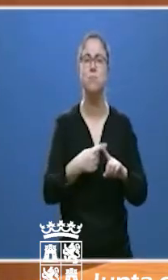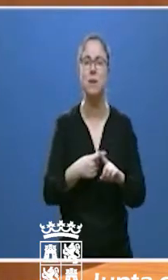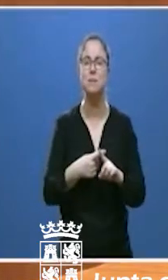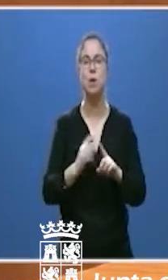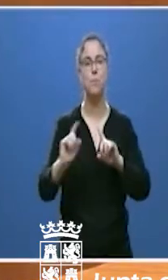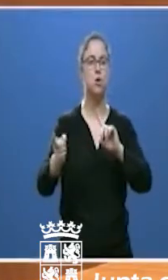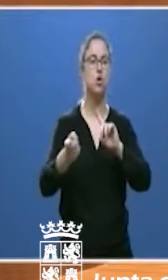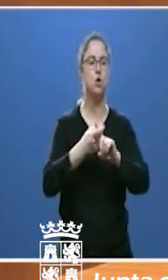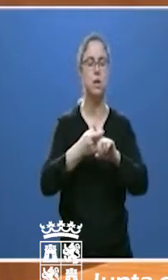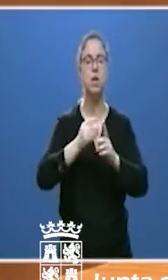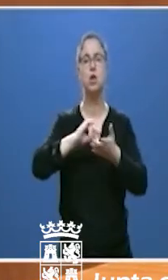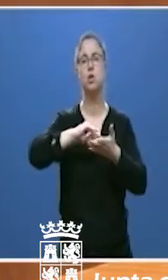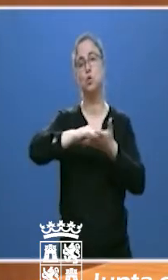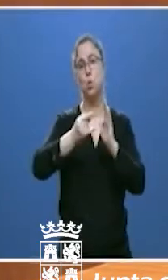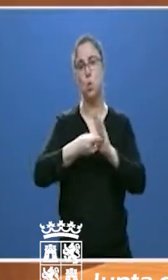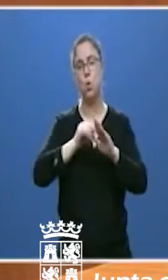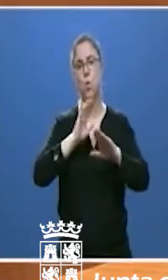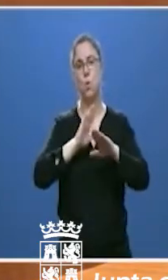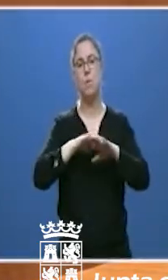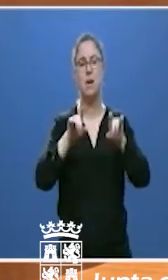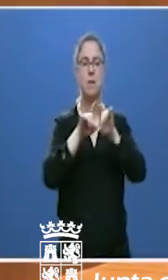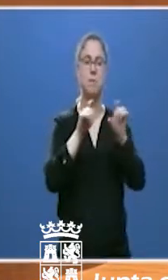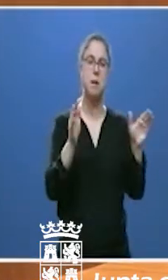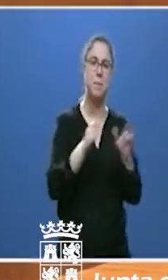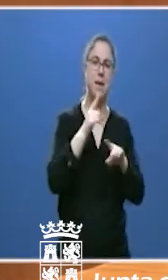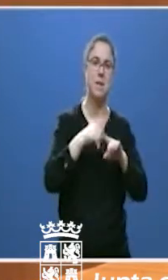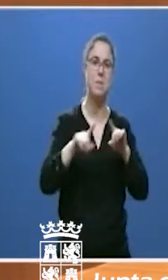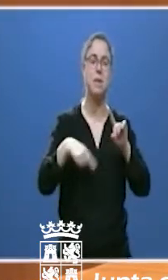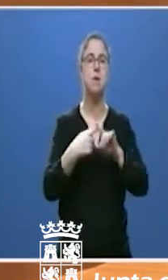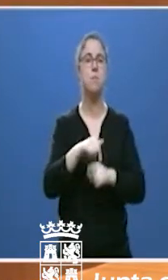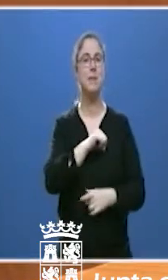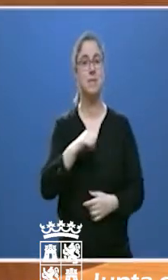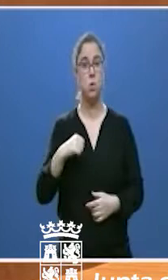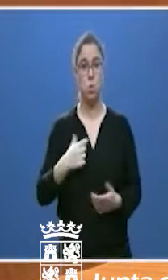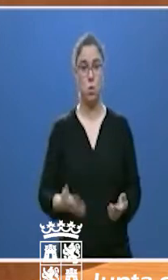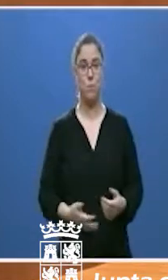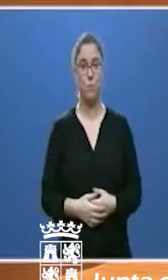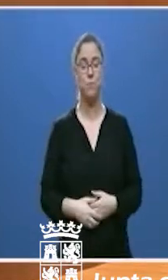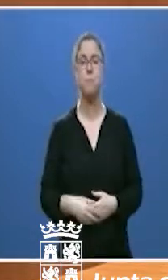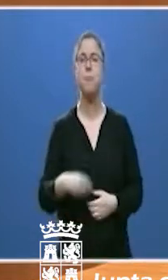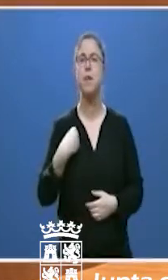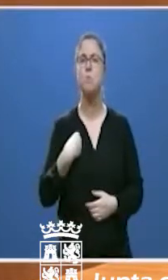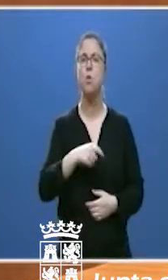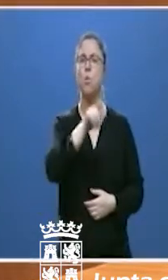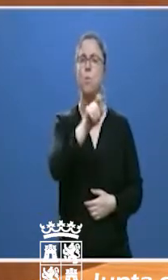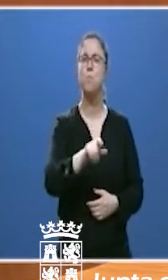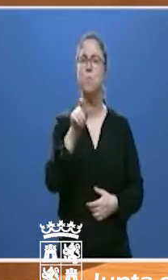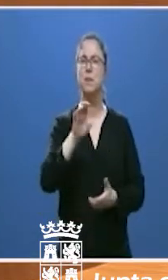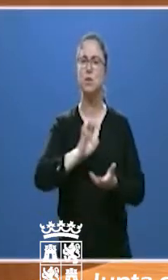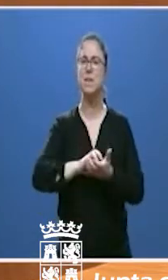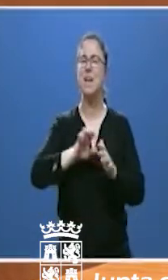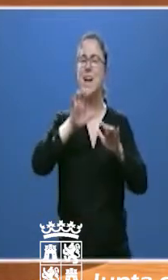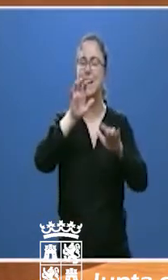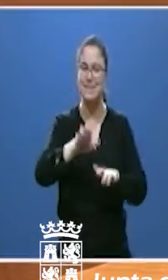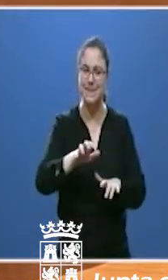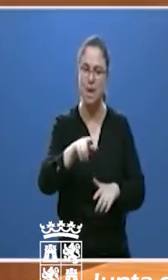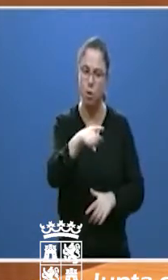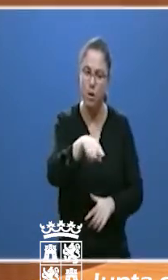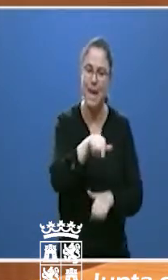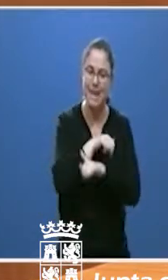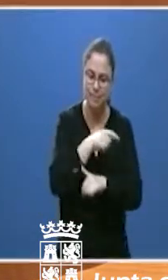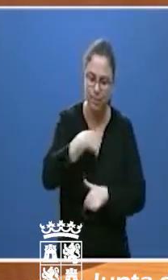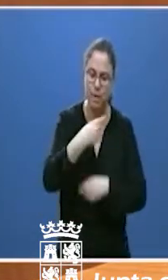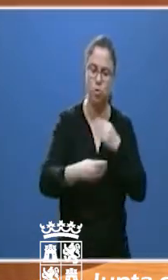solución a pymes y autónomos. Es lo que las personas de Castilla y León esperan de nosotros y, en ese sentido,